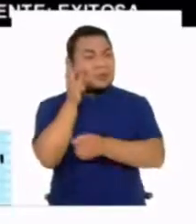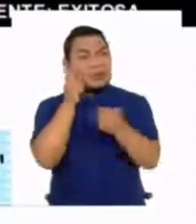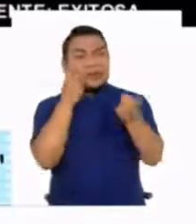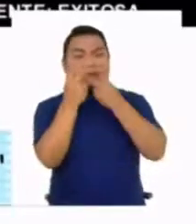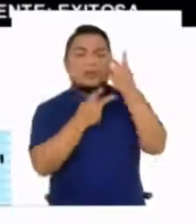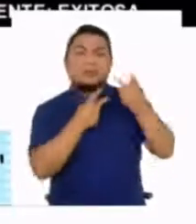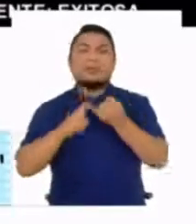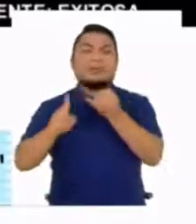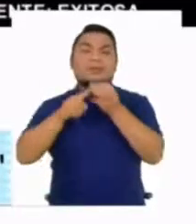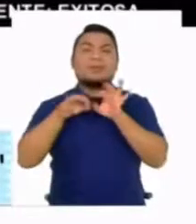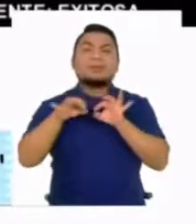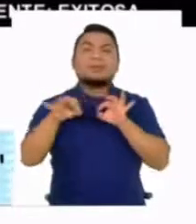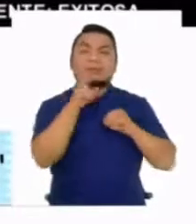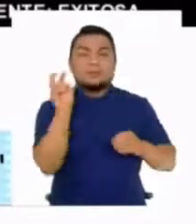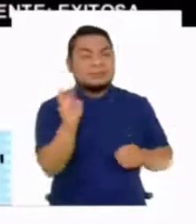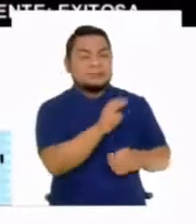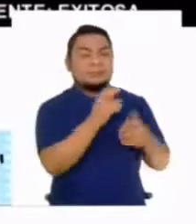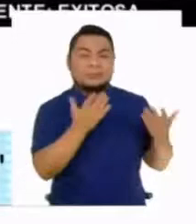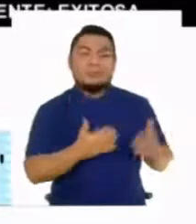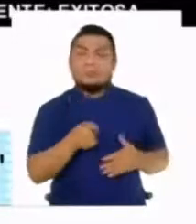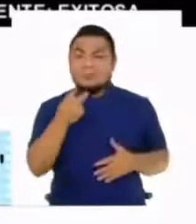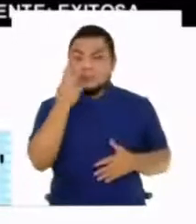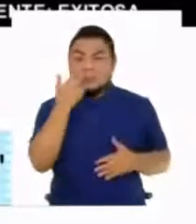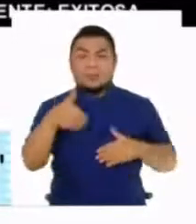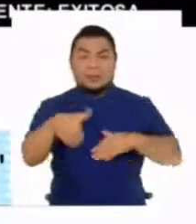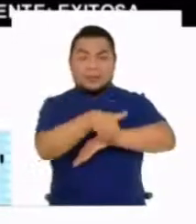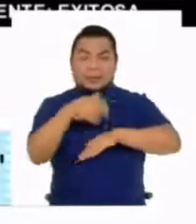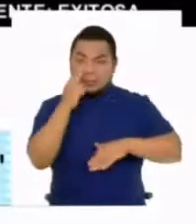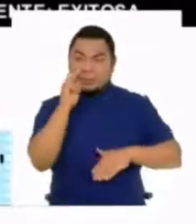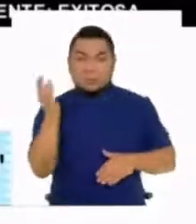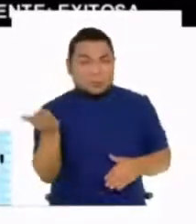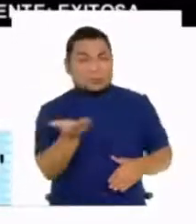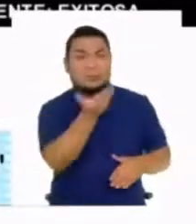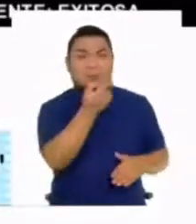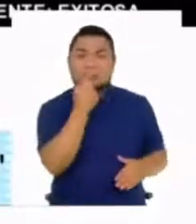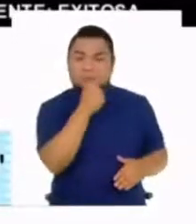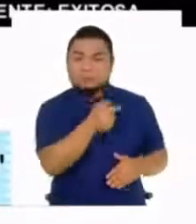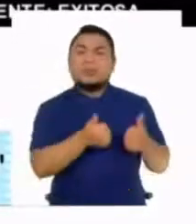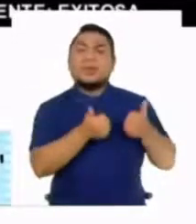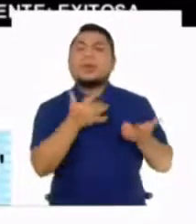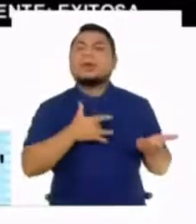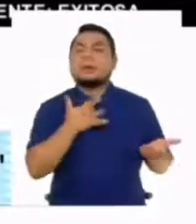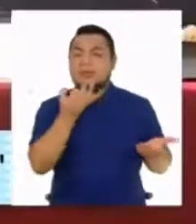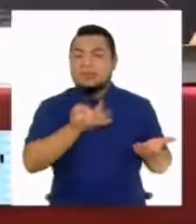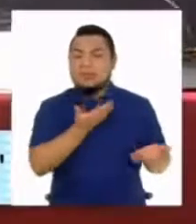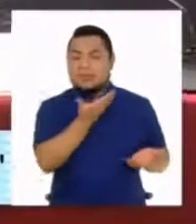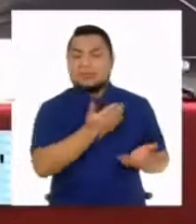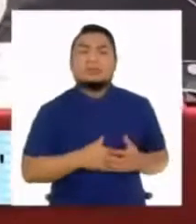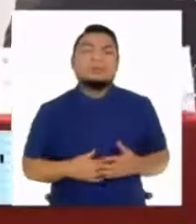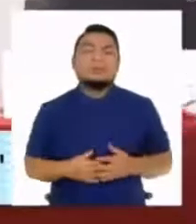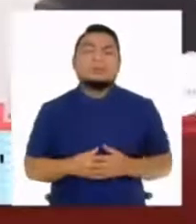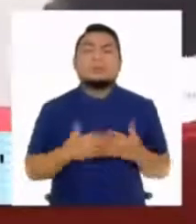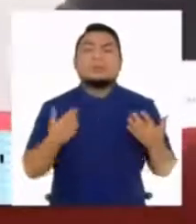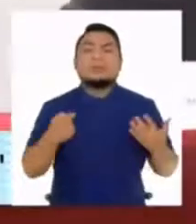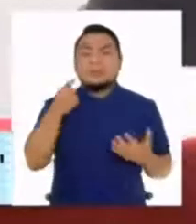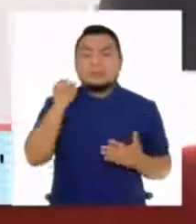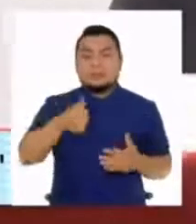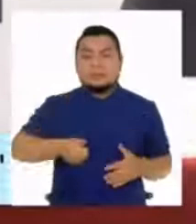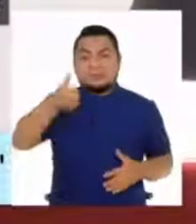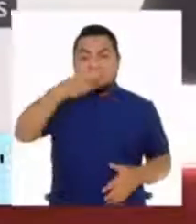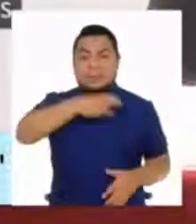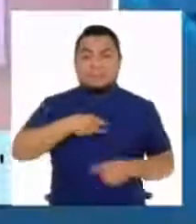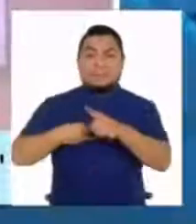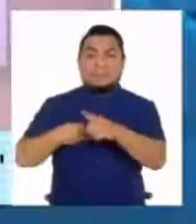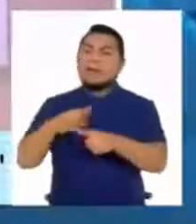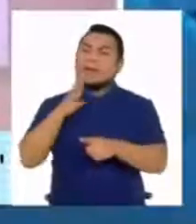es la foto que se habría tomado con el líder de Sendero Luminoso, Amigael Guzmán. Asimismo,